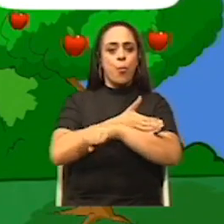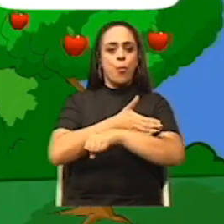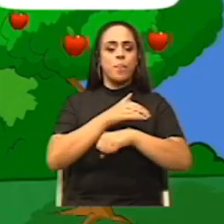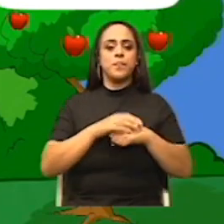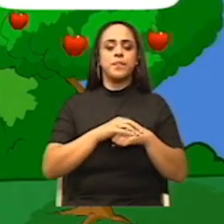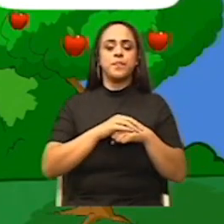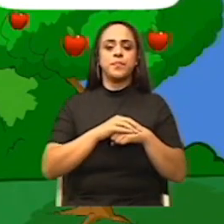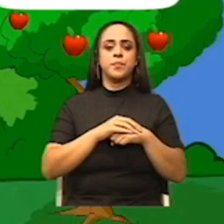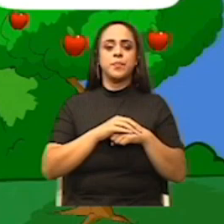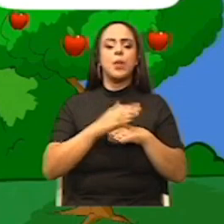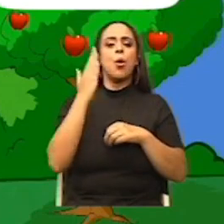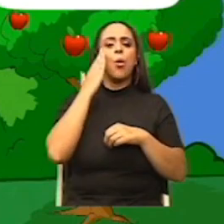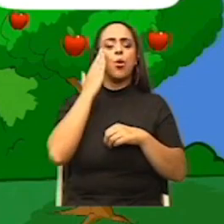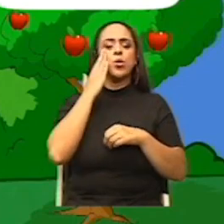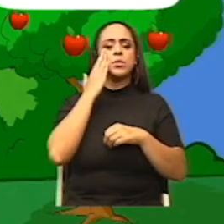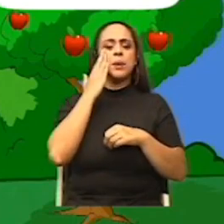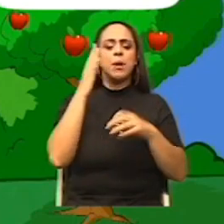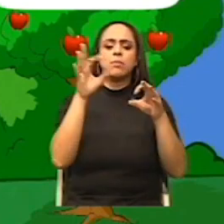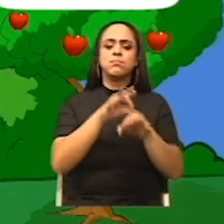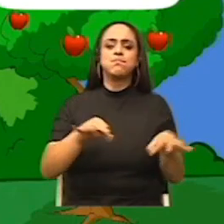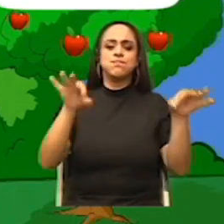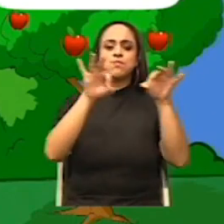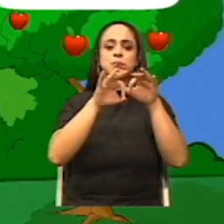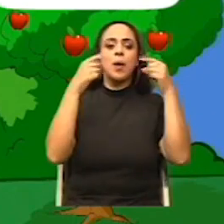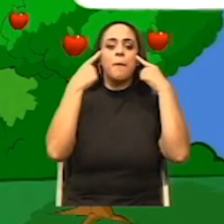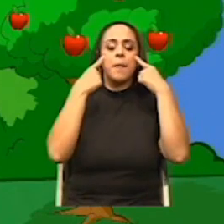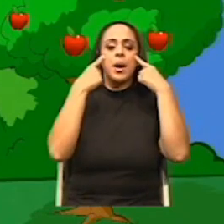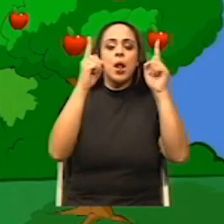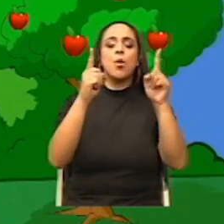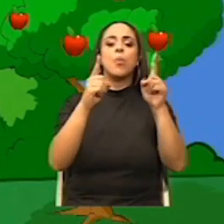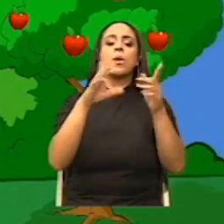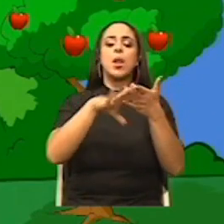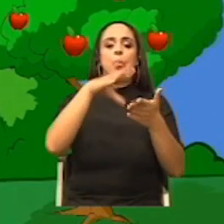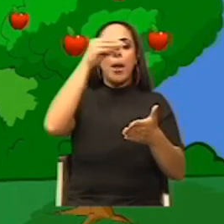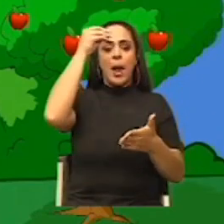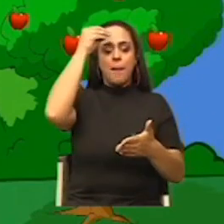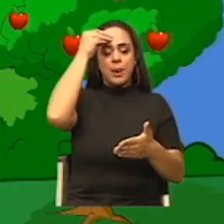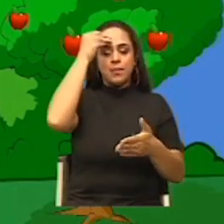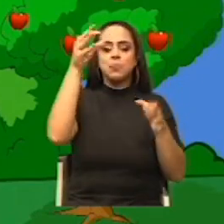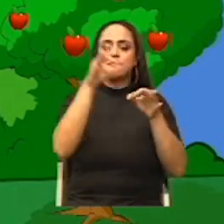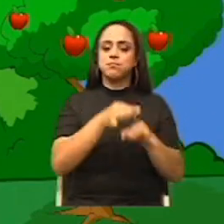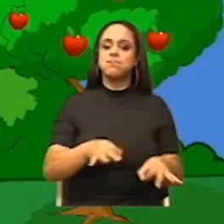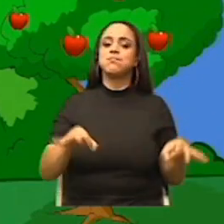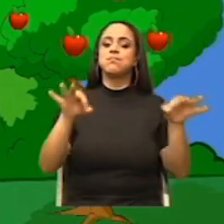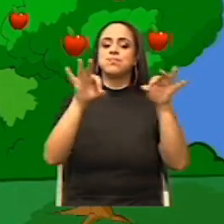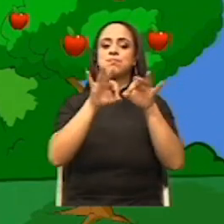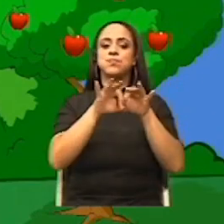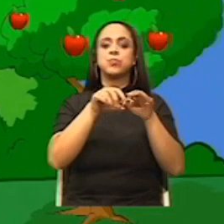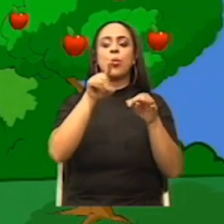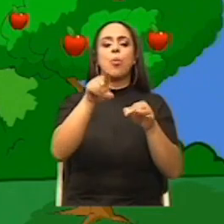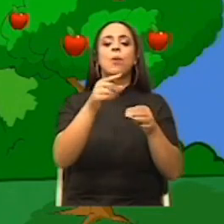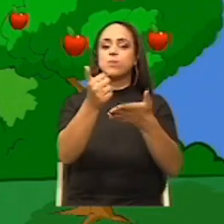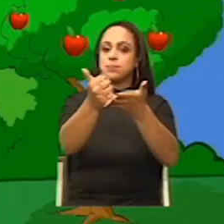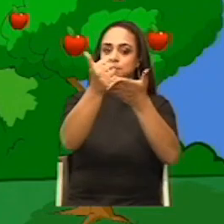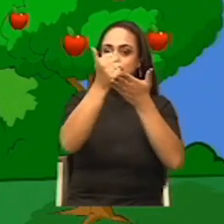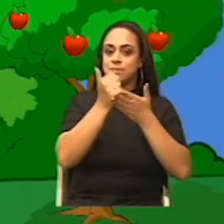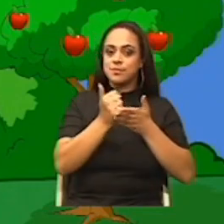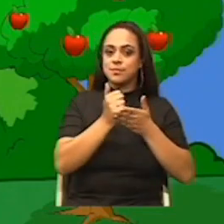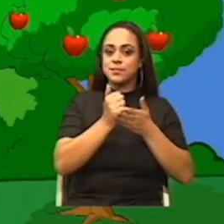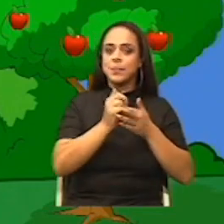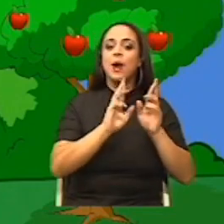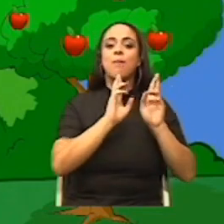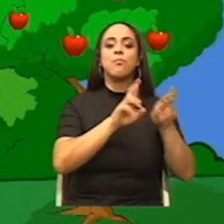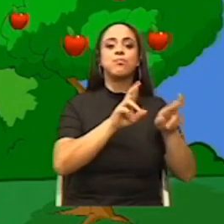previos son importantes para lograr un aprendizaje significativo. Ayúdenme en este momento a contestar las siguientes preguntas.